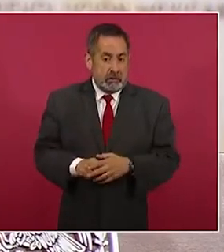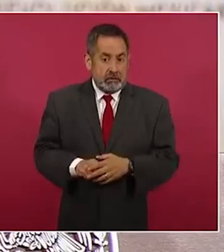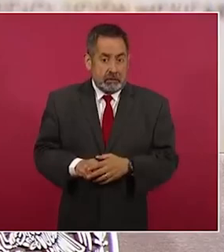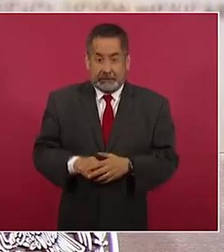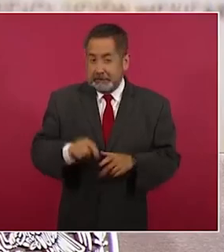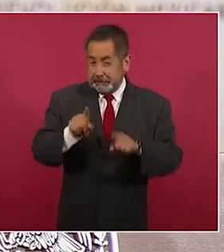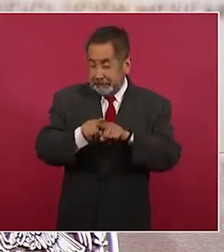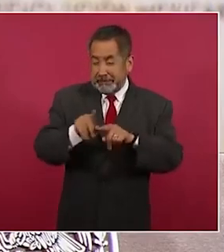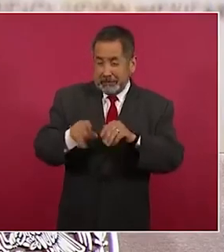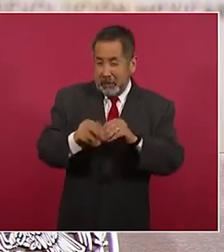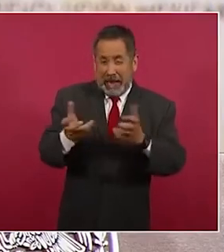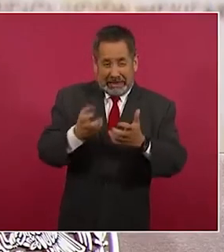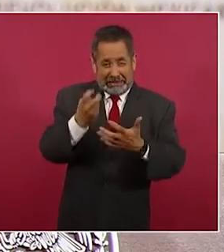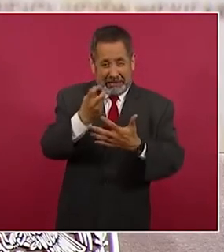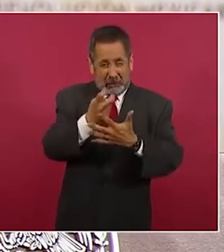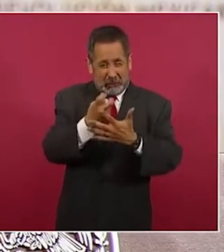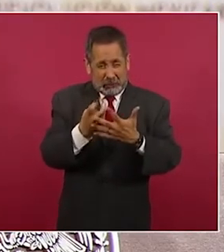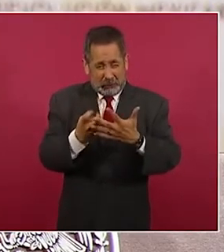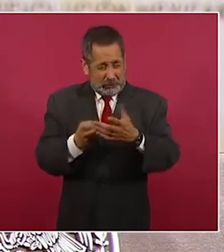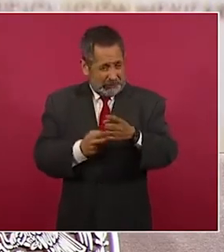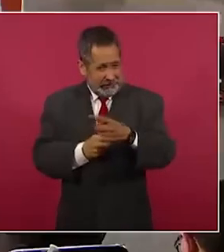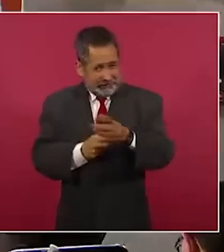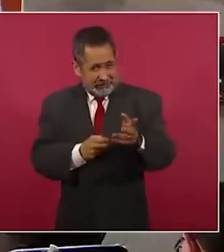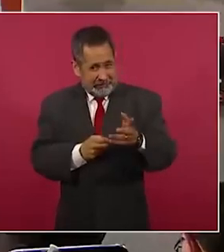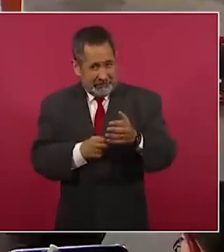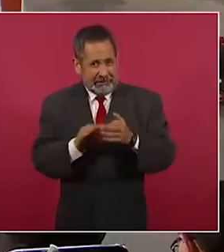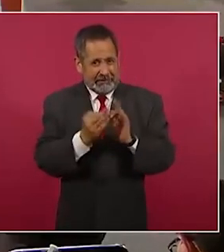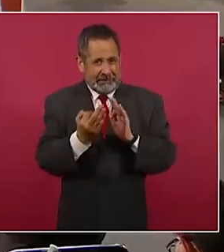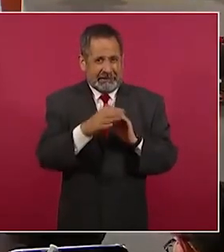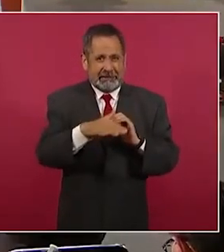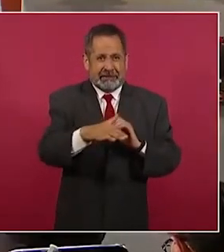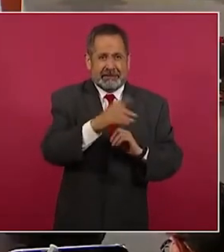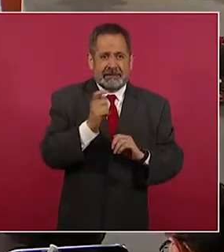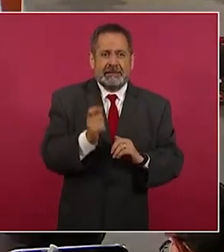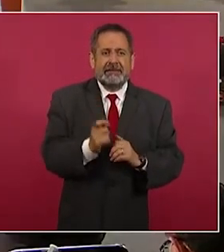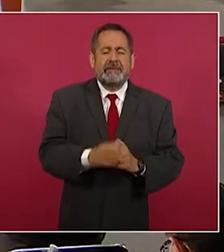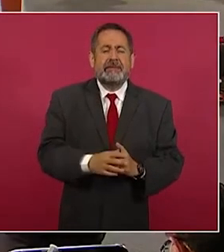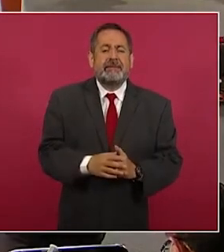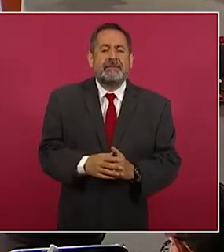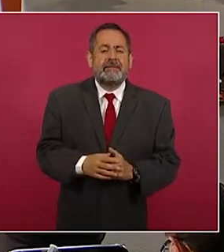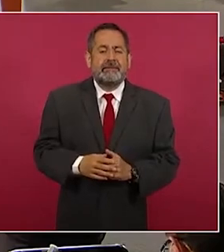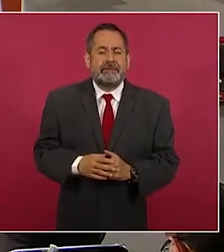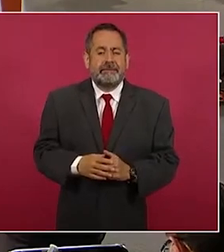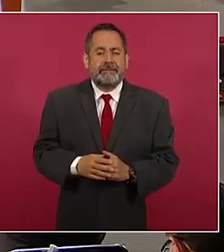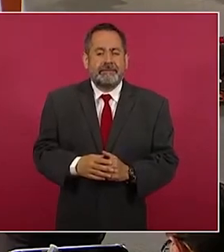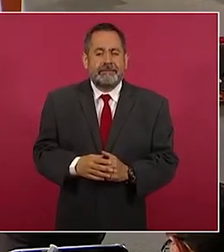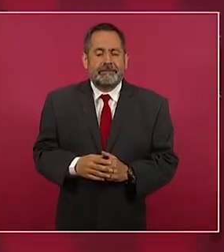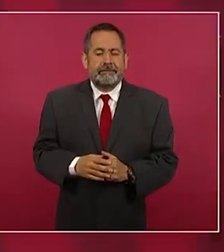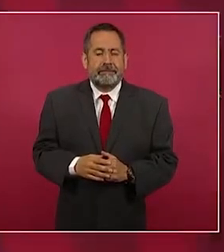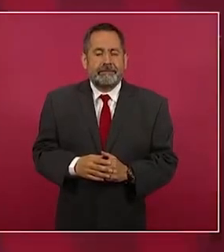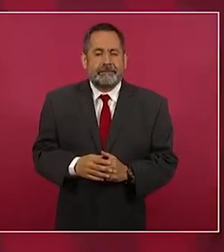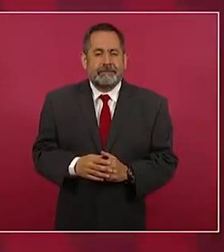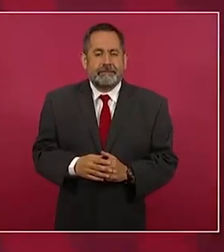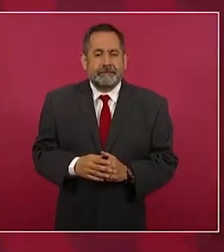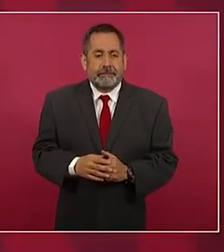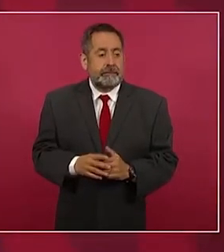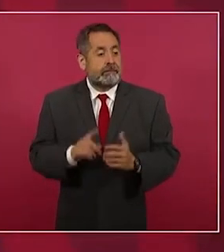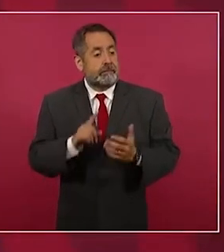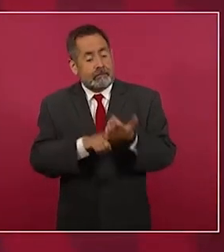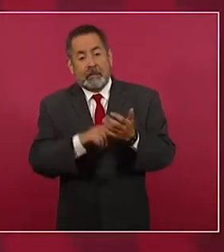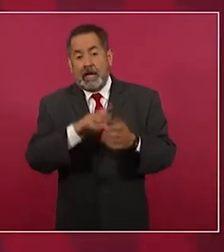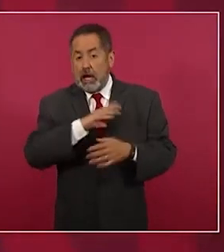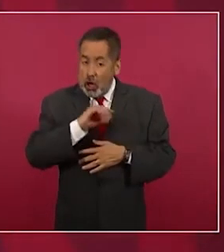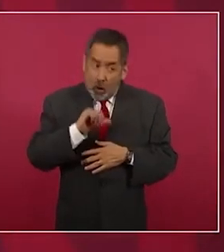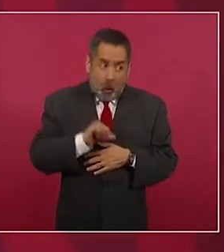todo lo que han hecho cerca de aquí, tienen otro